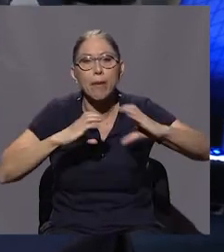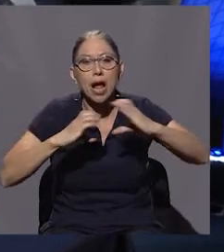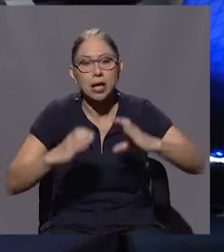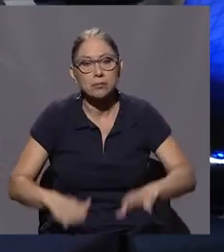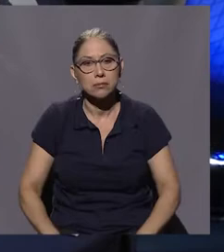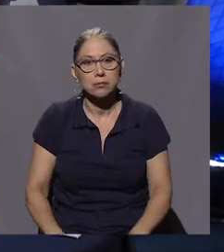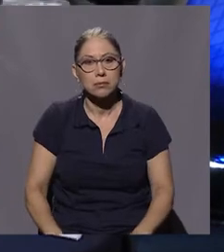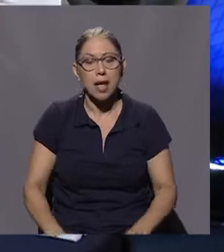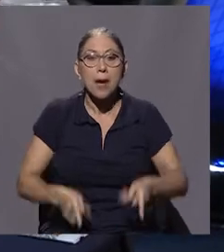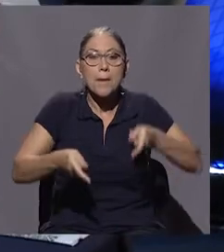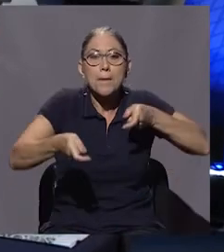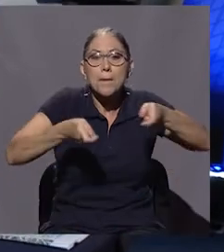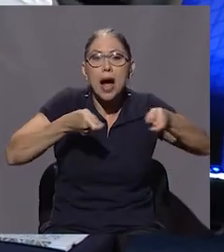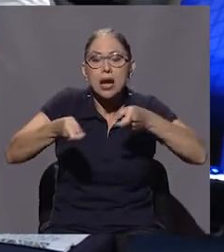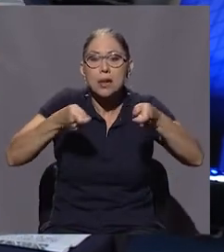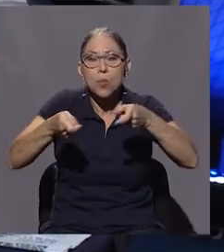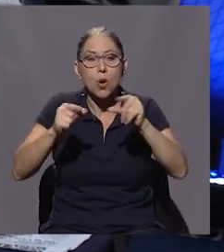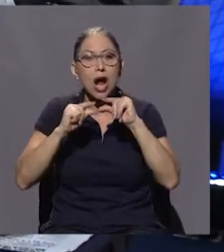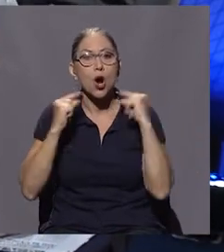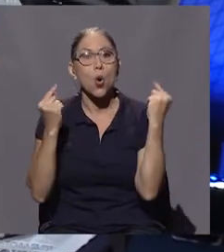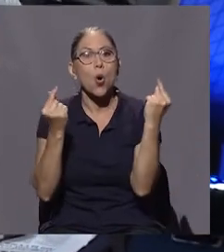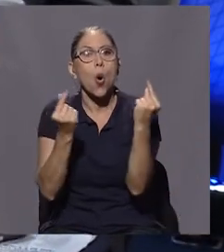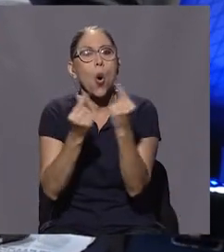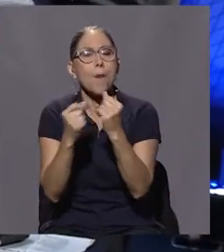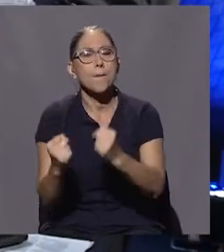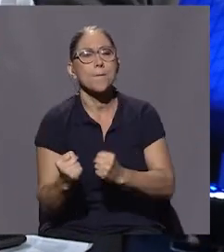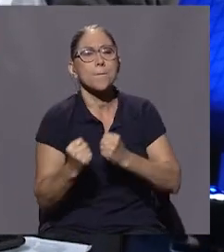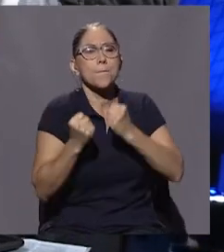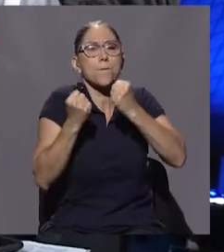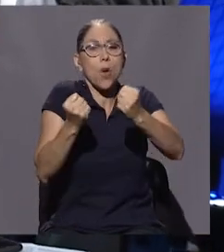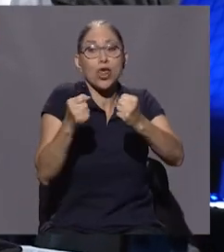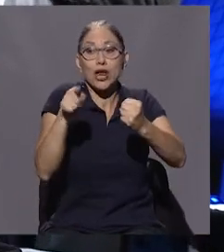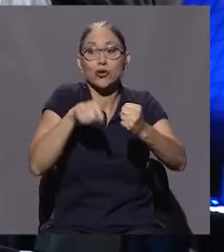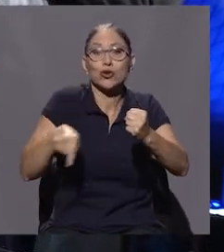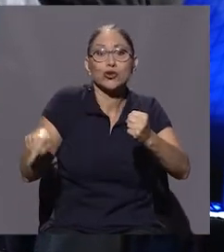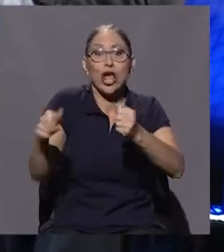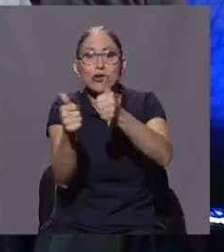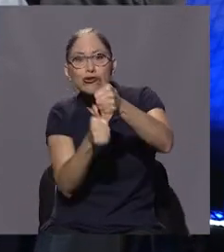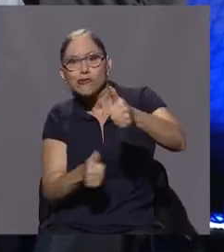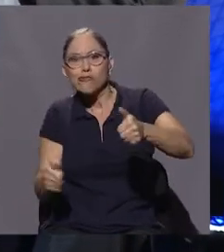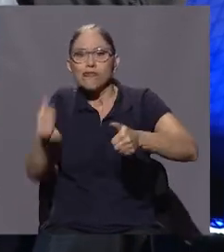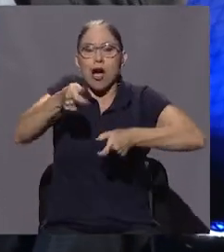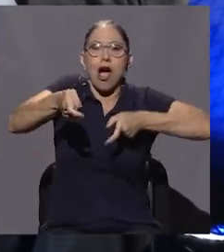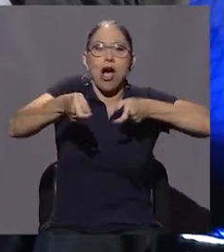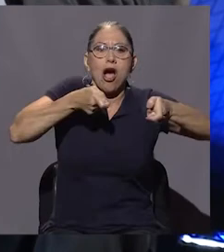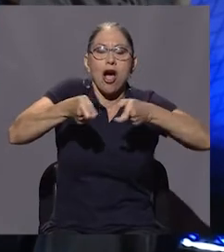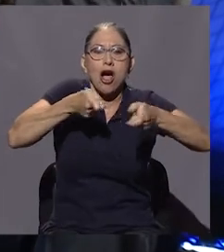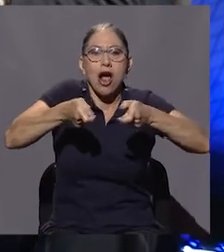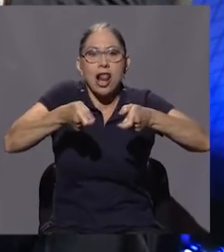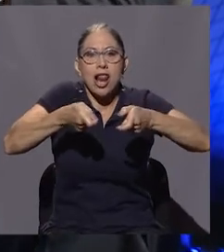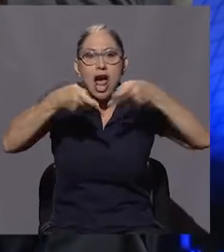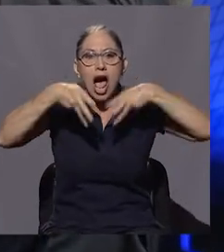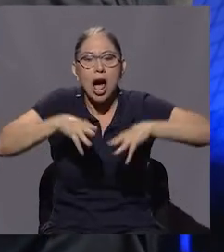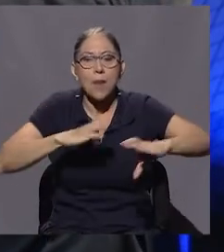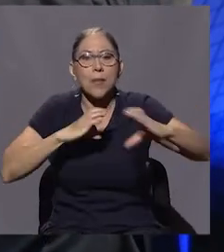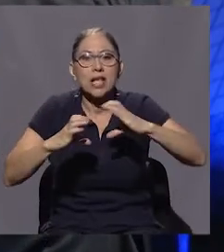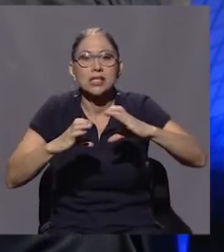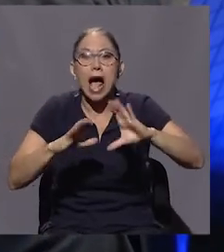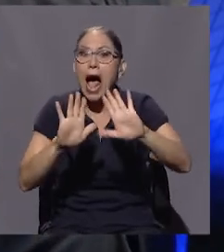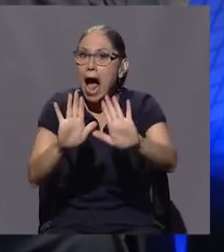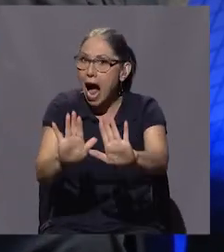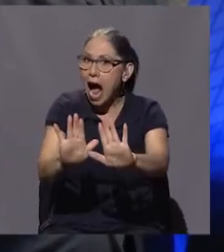Manipulan los sectores poderosos que manejan la prensa. Yo en esto quiero decirle una cosa, yo quiero salvar al periodista,